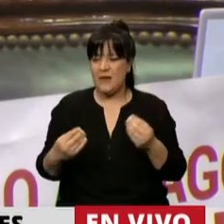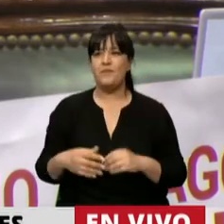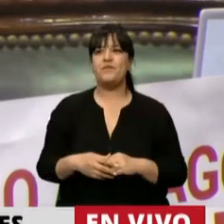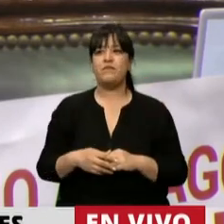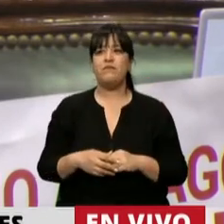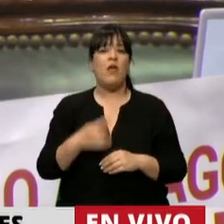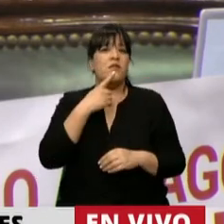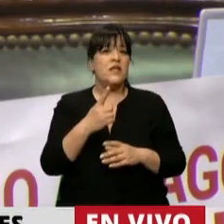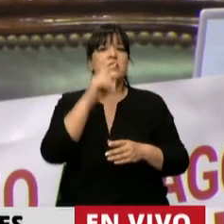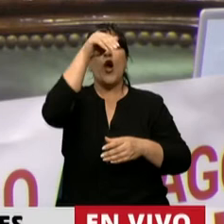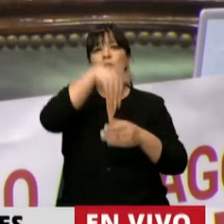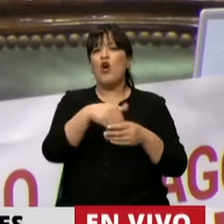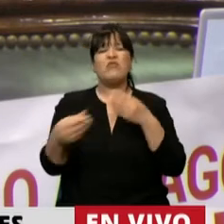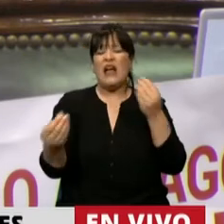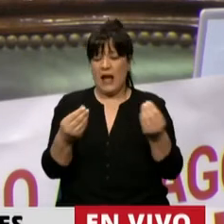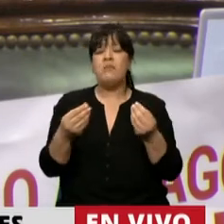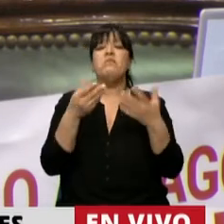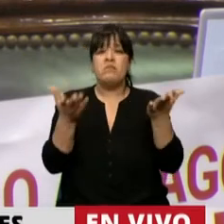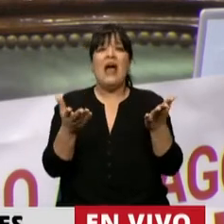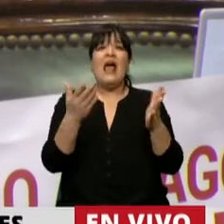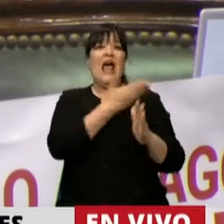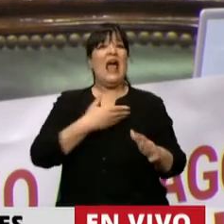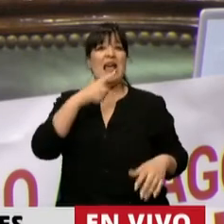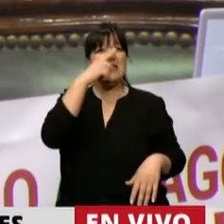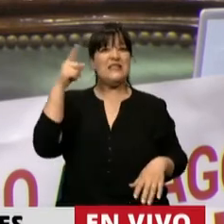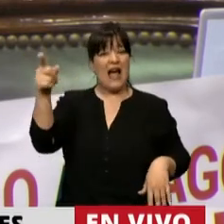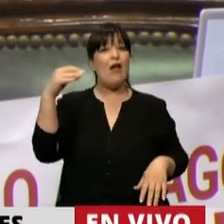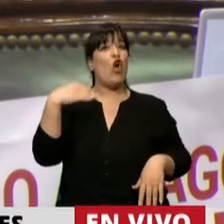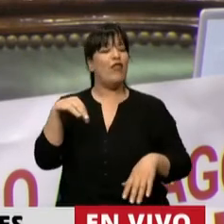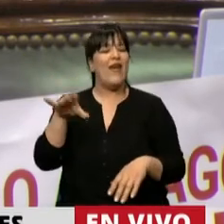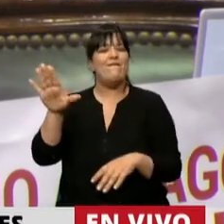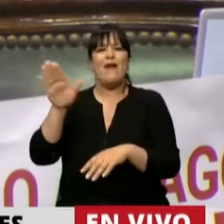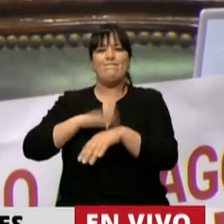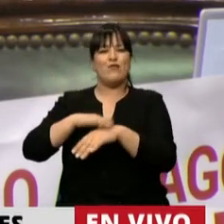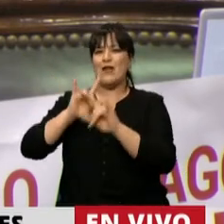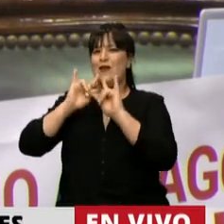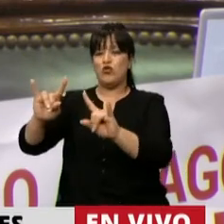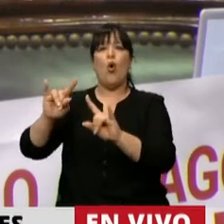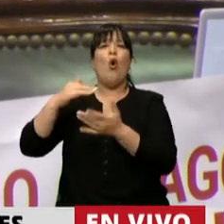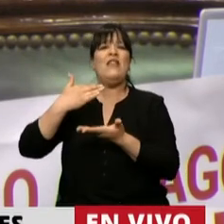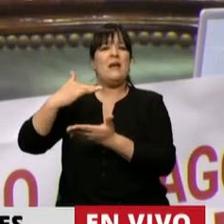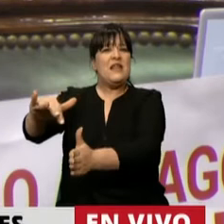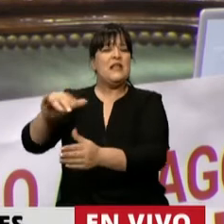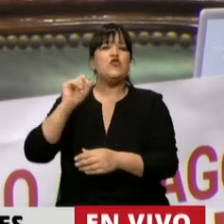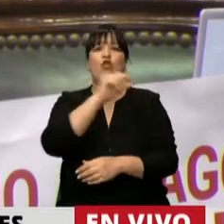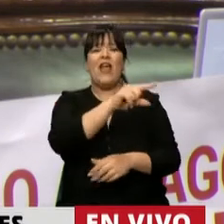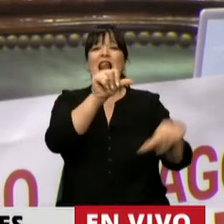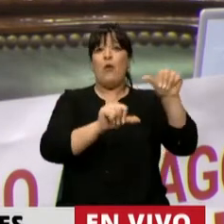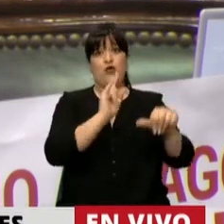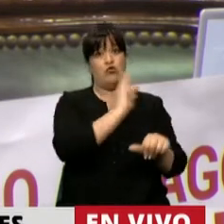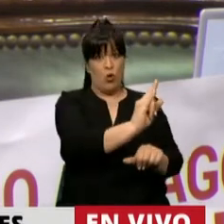votar que el Estado se haga cargo de las presuntas indemnizaciones que deberían pagar los laboratorios.